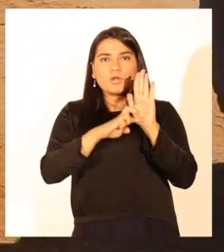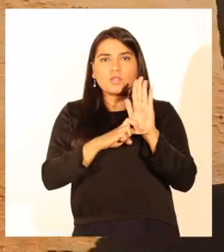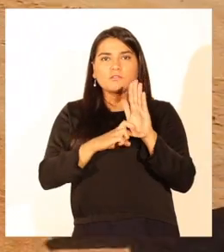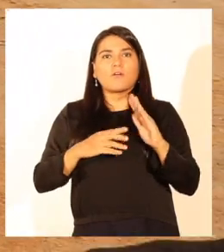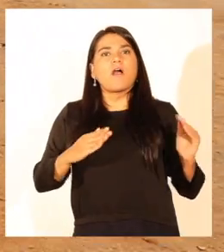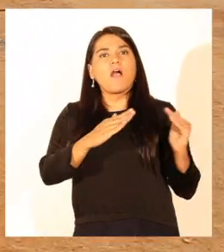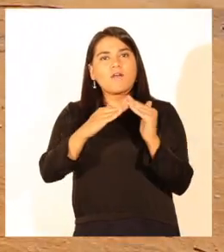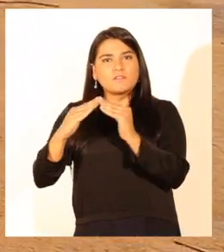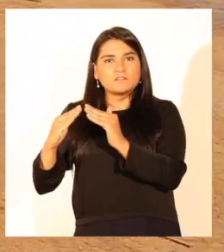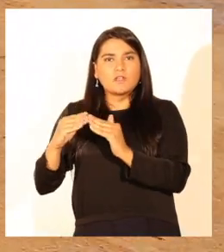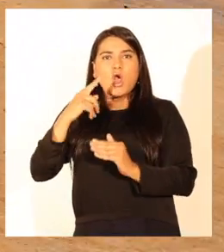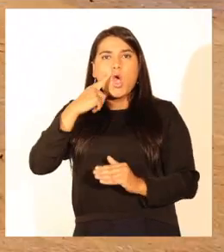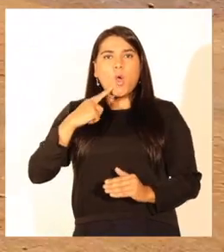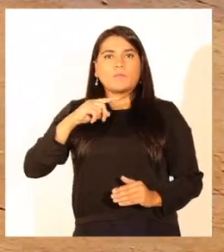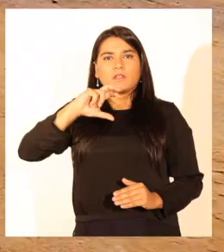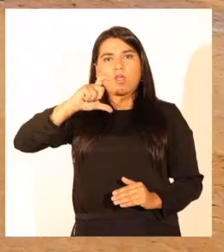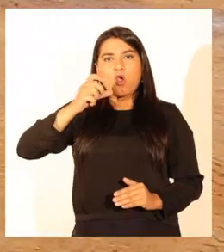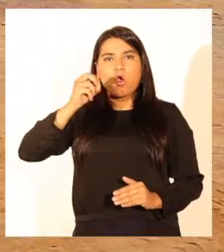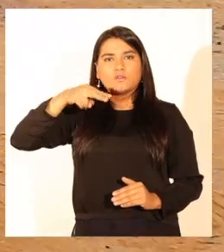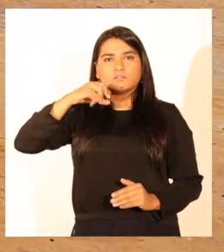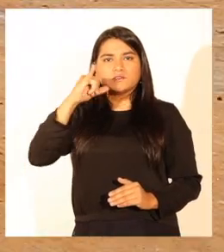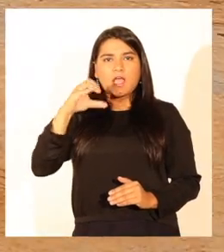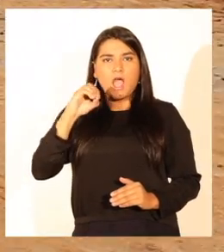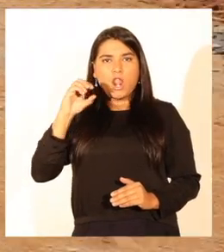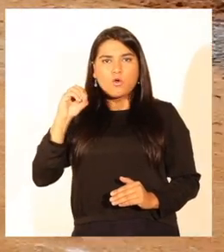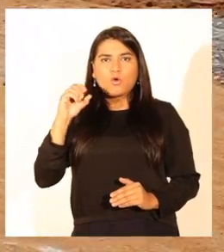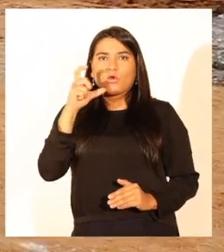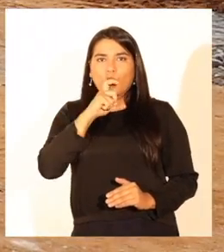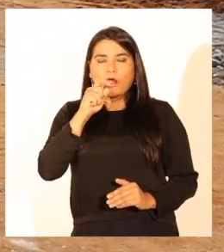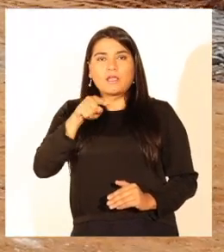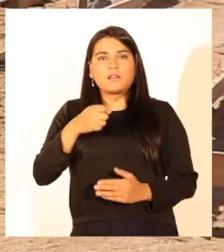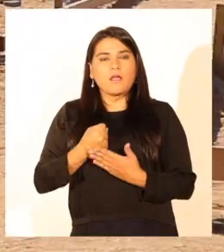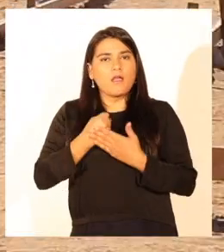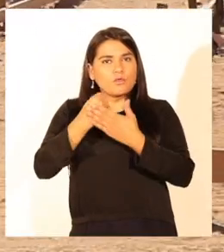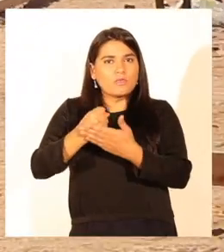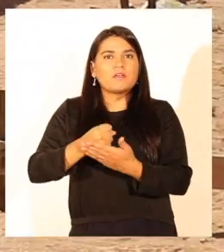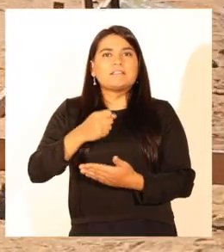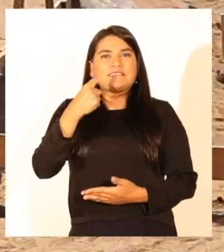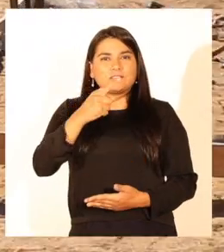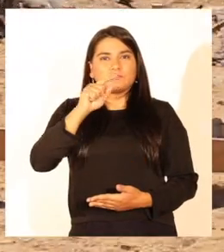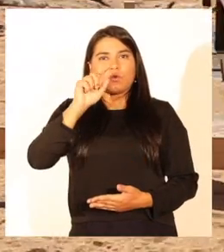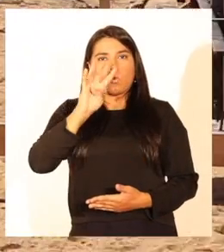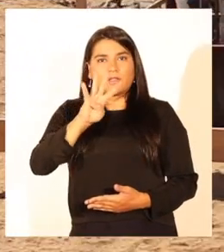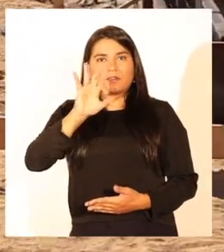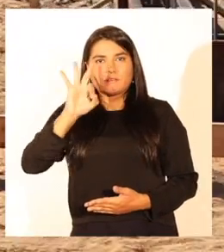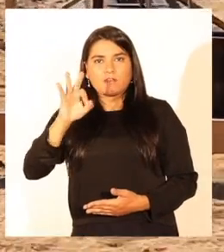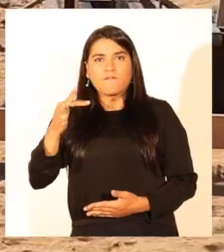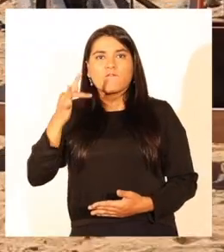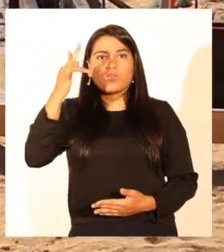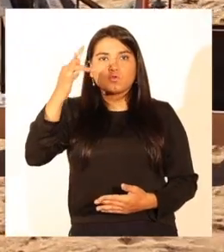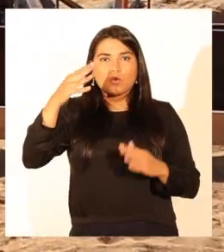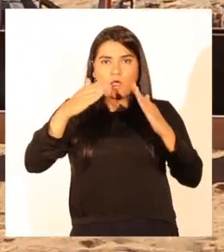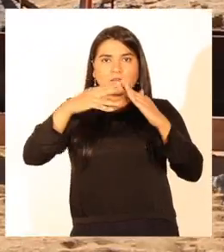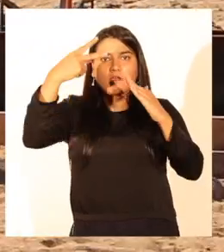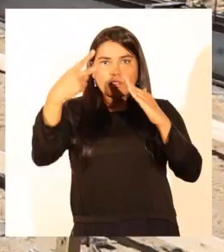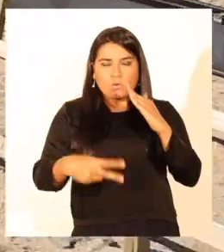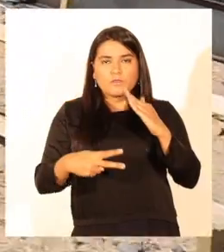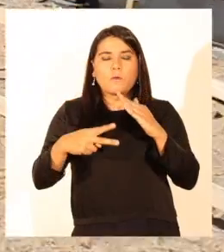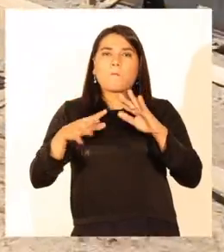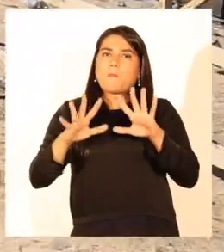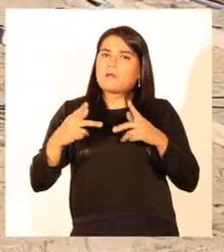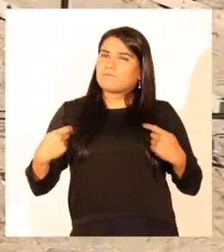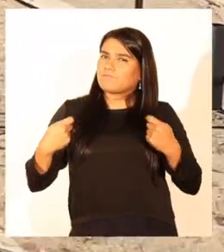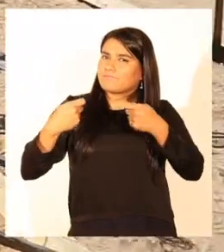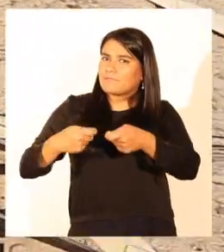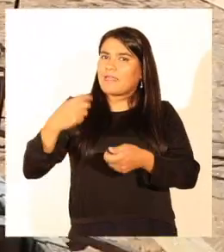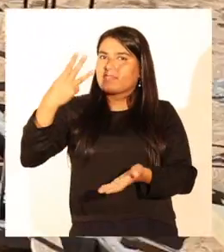habitacional Gonzalo Rojas, que benefició a 143 futuros propietarios, con una inversión aproximada